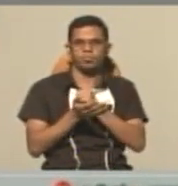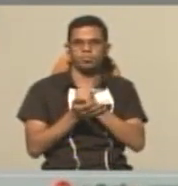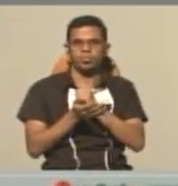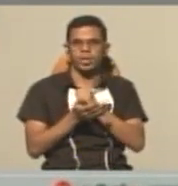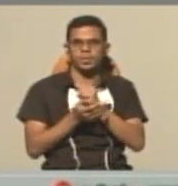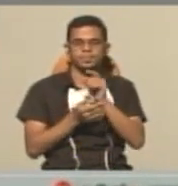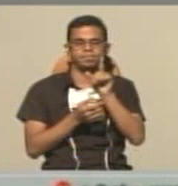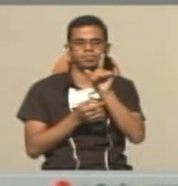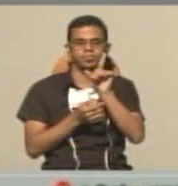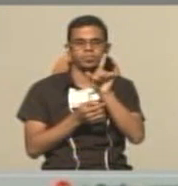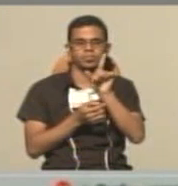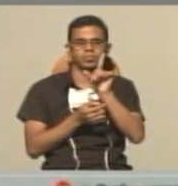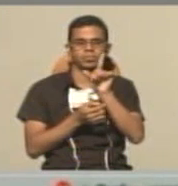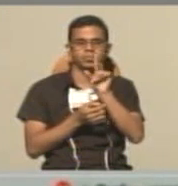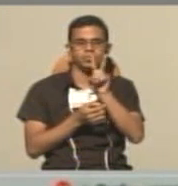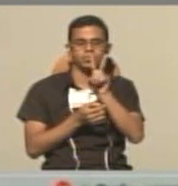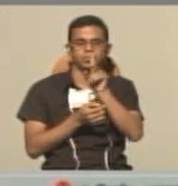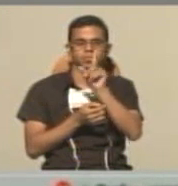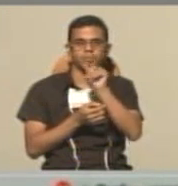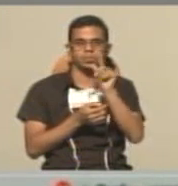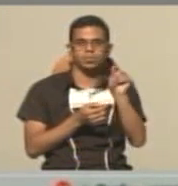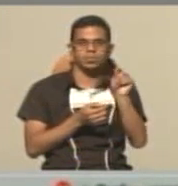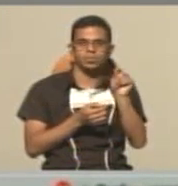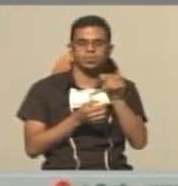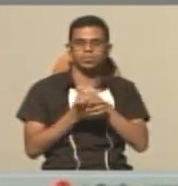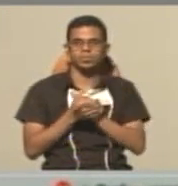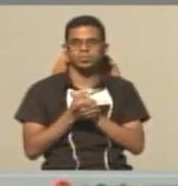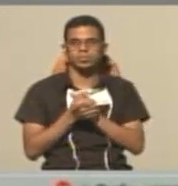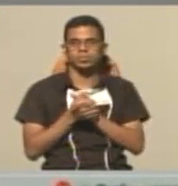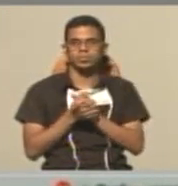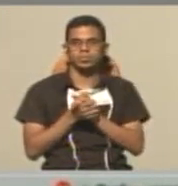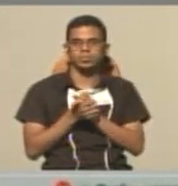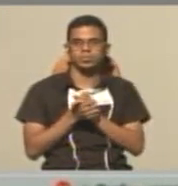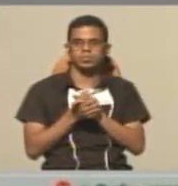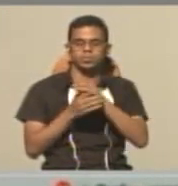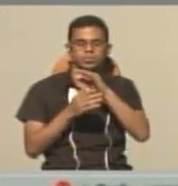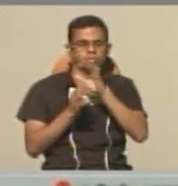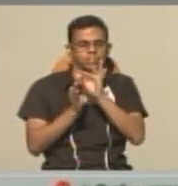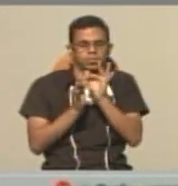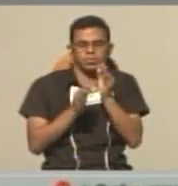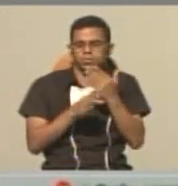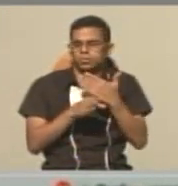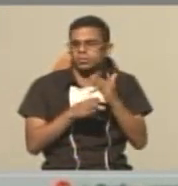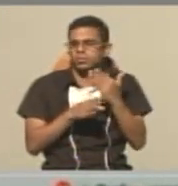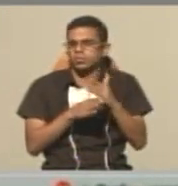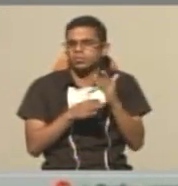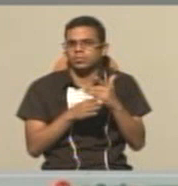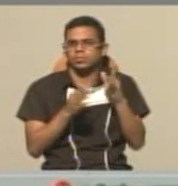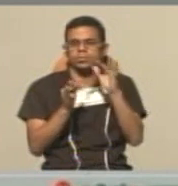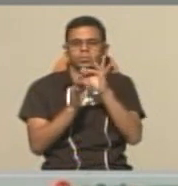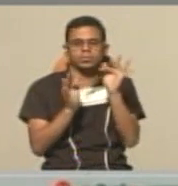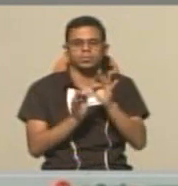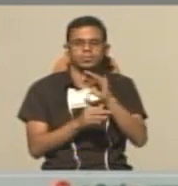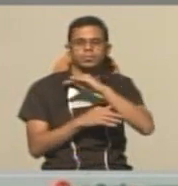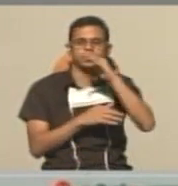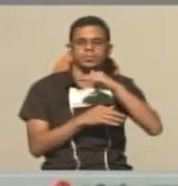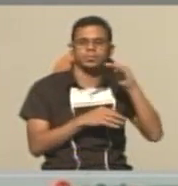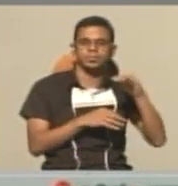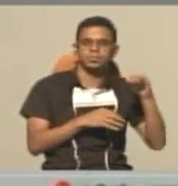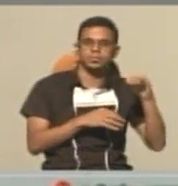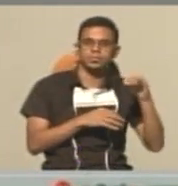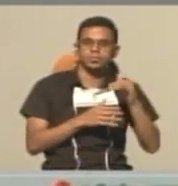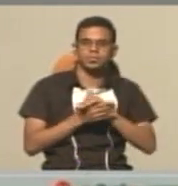clic sobre cualquier parte de la forma de onda. Volvemos a Efectos,